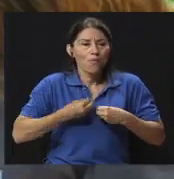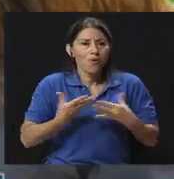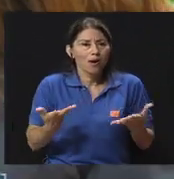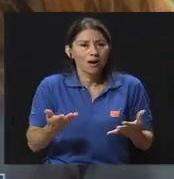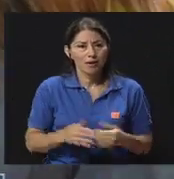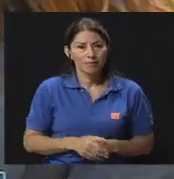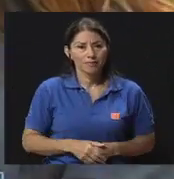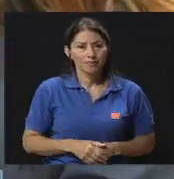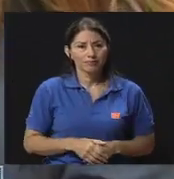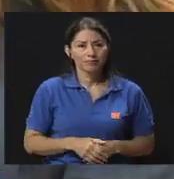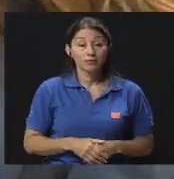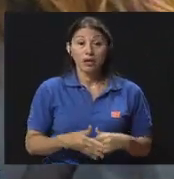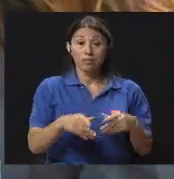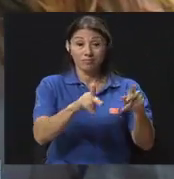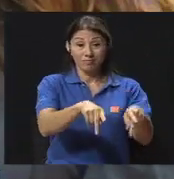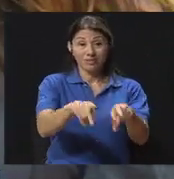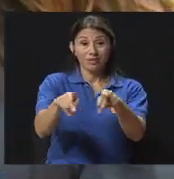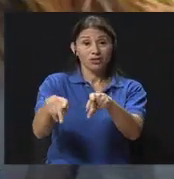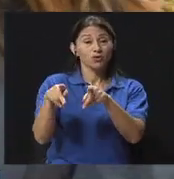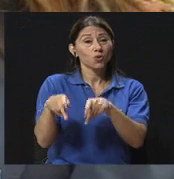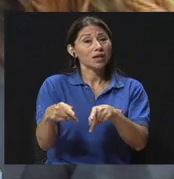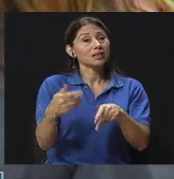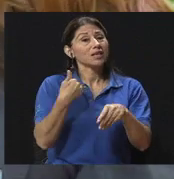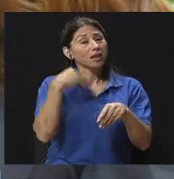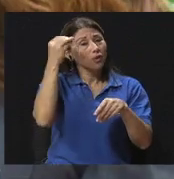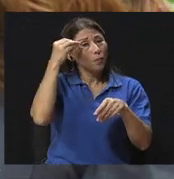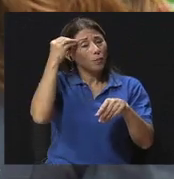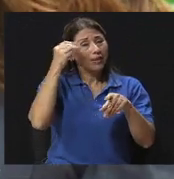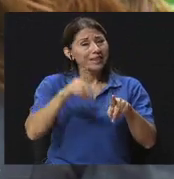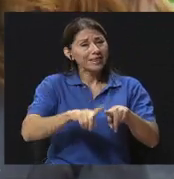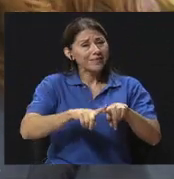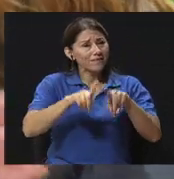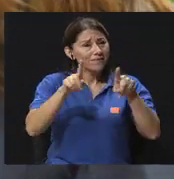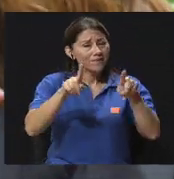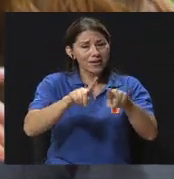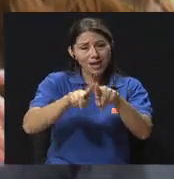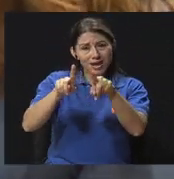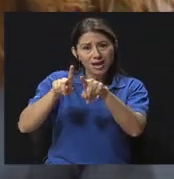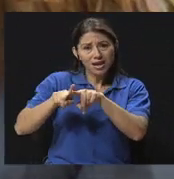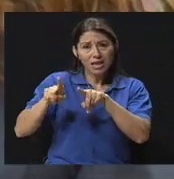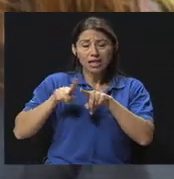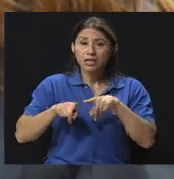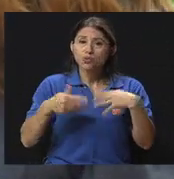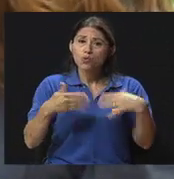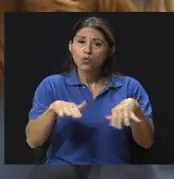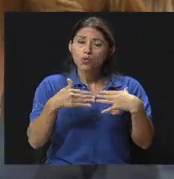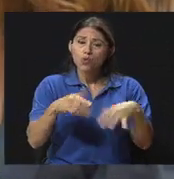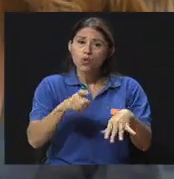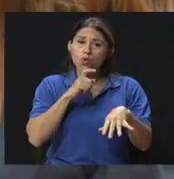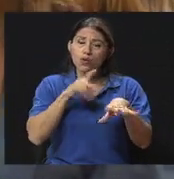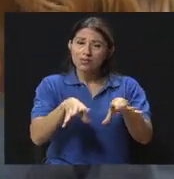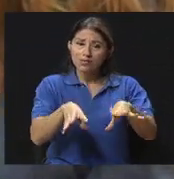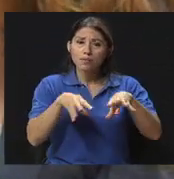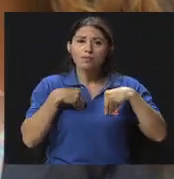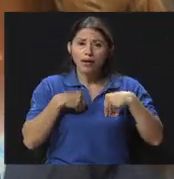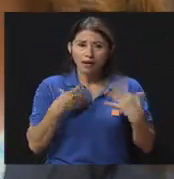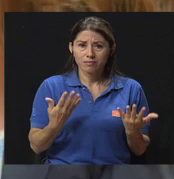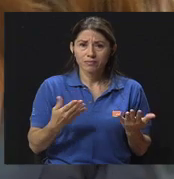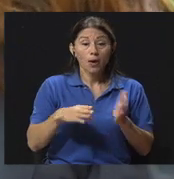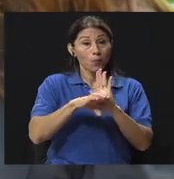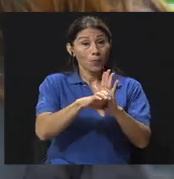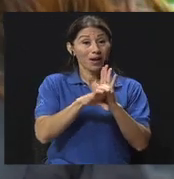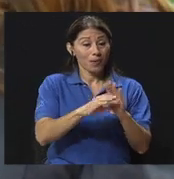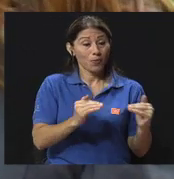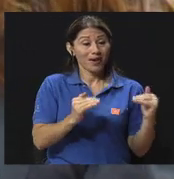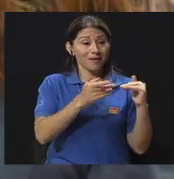Las diferencias, ¿cómo cuesta aceptar esas diferencias? Incluso también, como vuelvo a insistir en esto, de esta división de lo personal